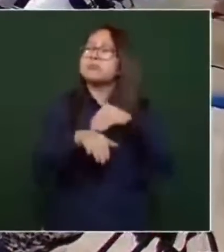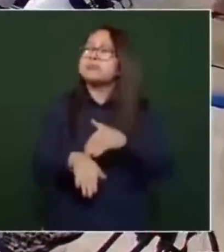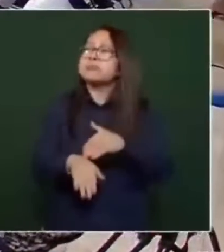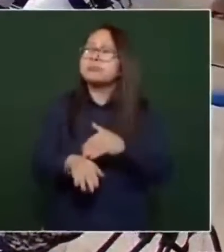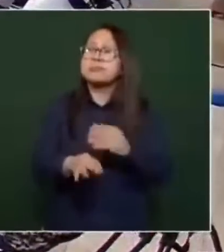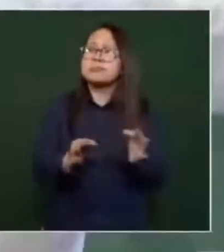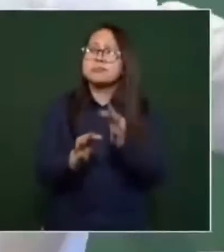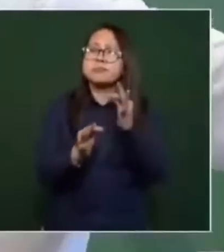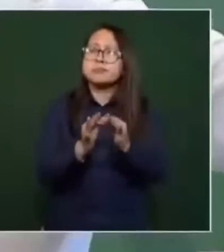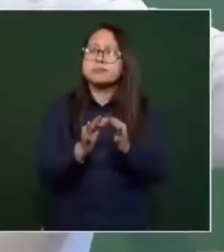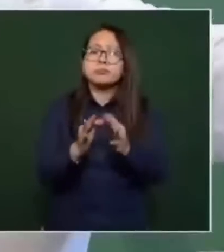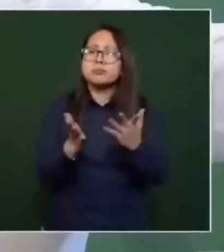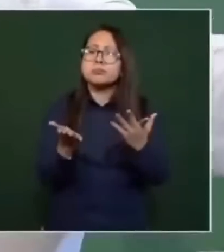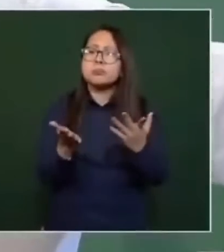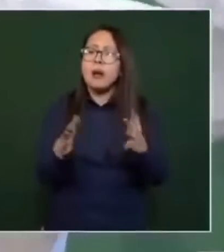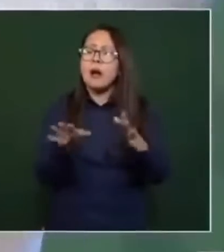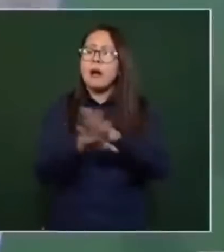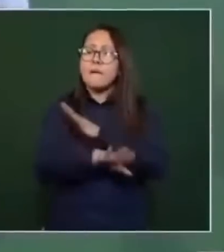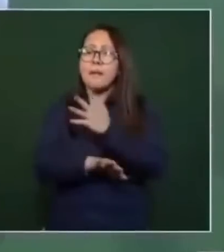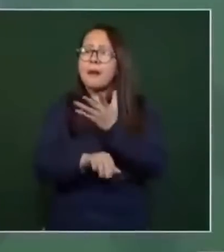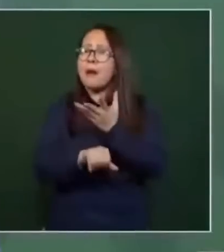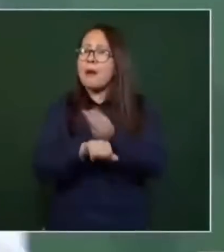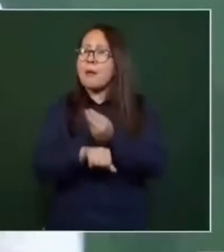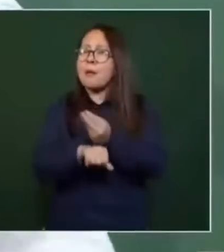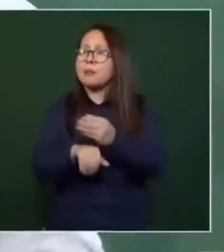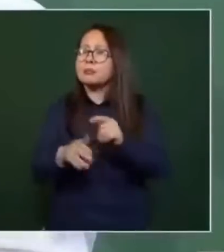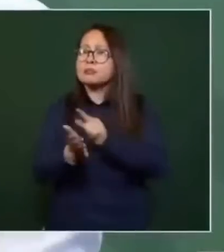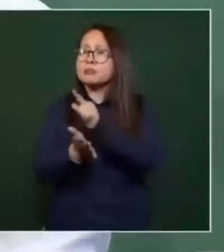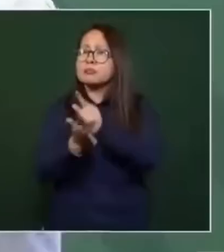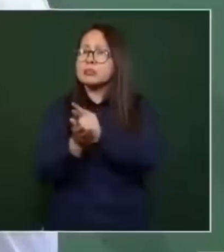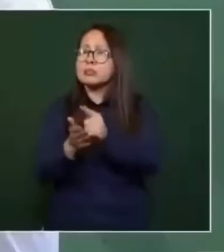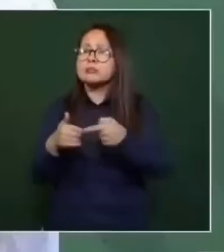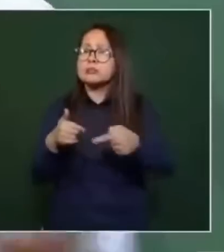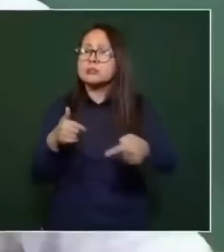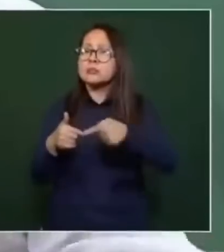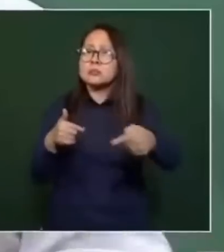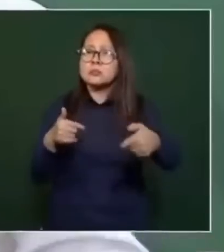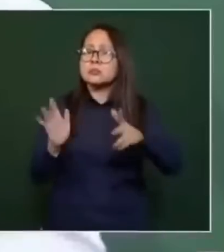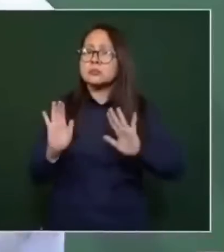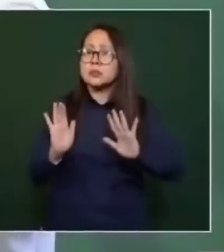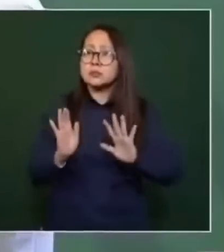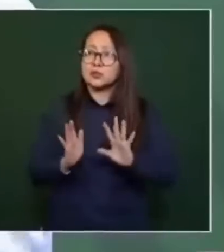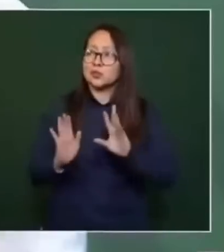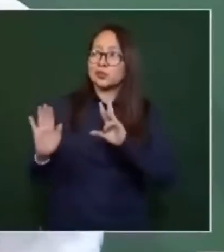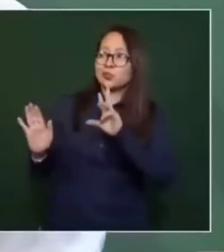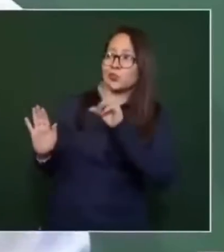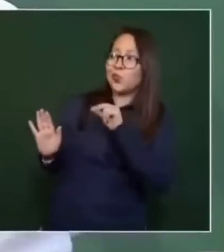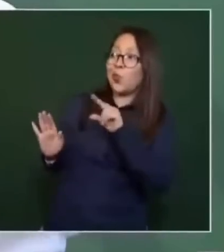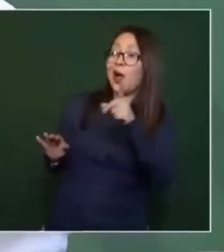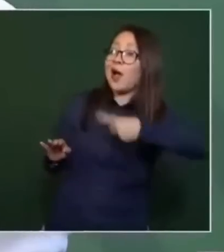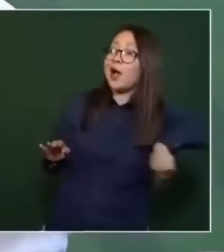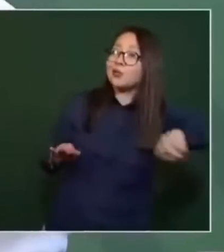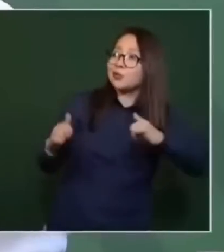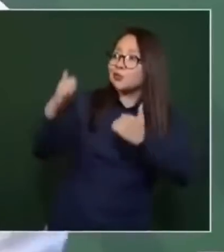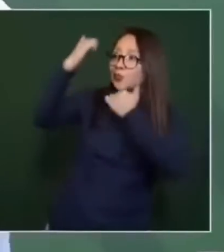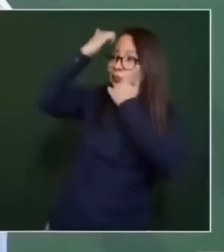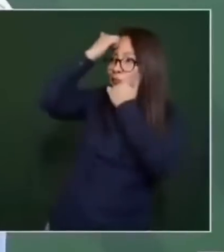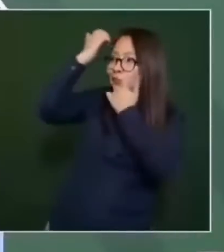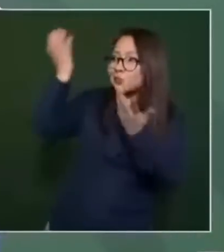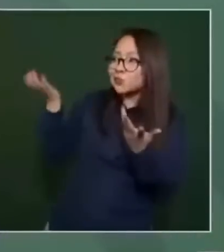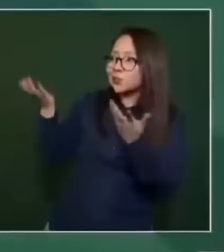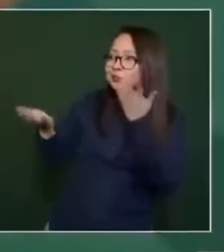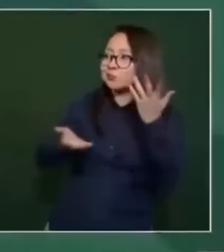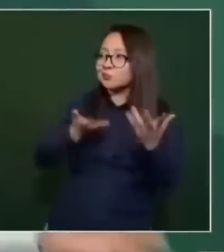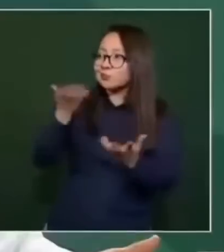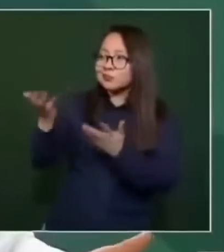acatar porque entra en vigor hasta enero del año próximo. En teoría sería un proceso. arrepintieron. O sea,